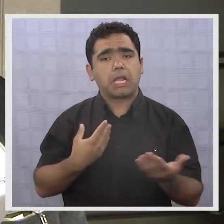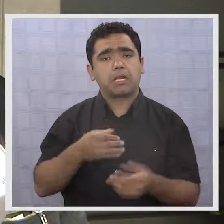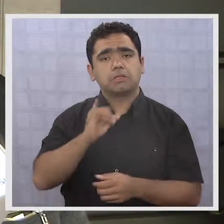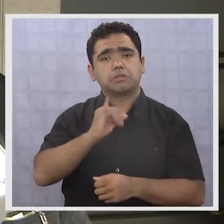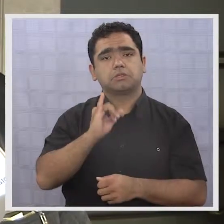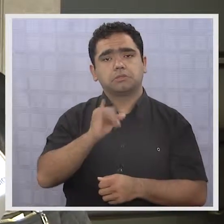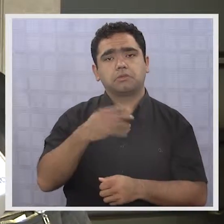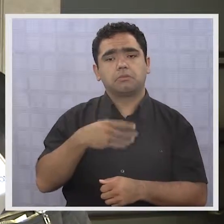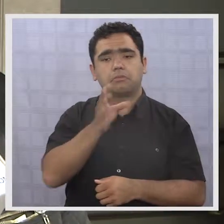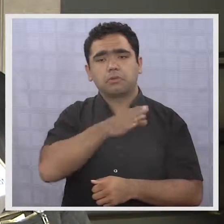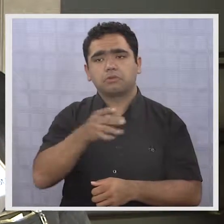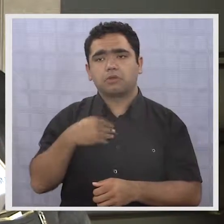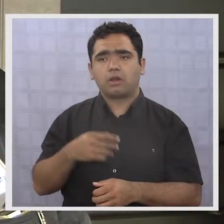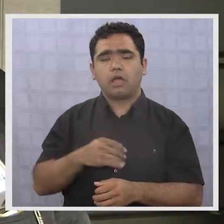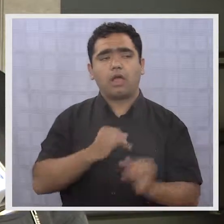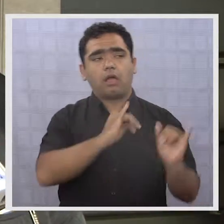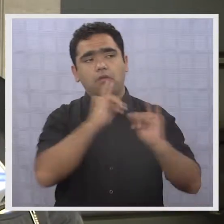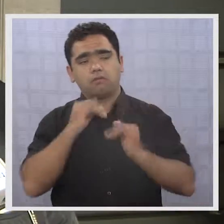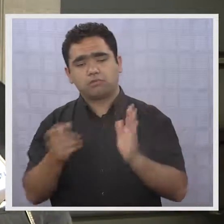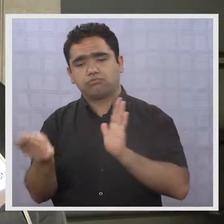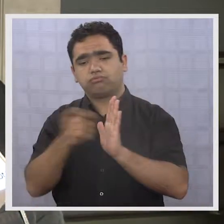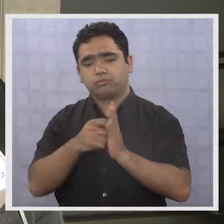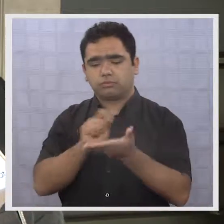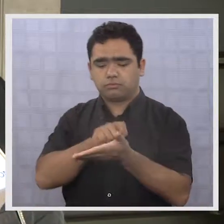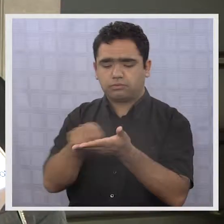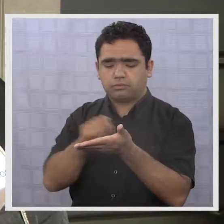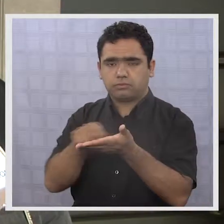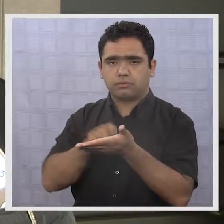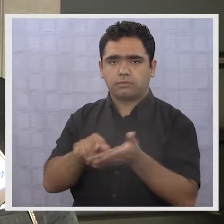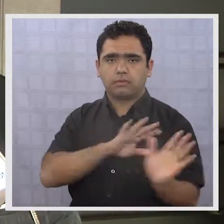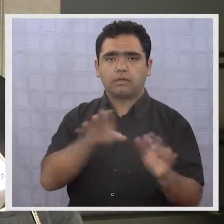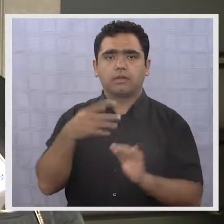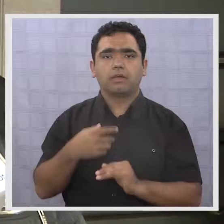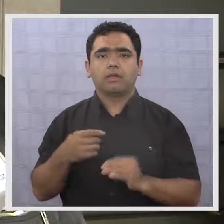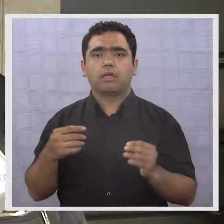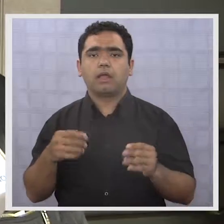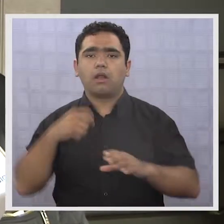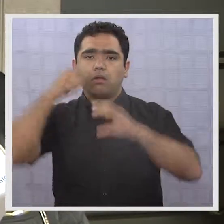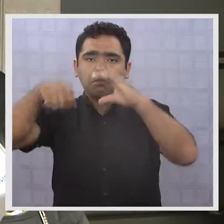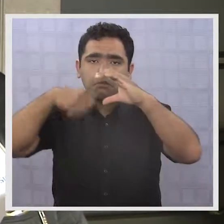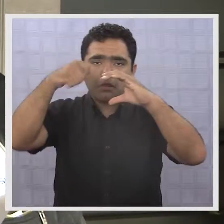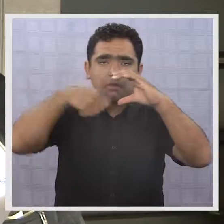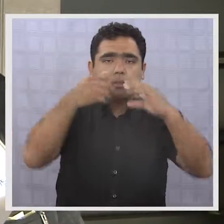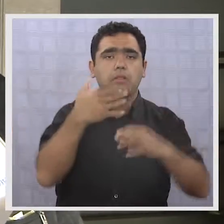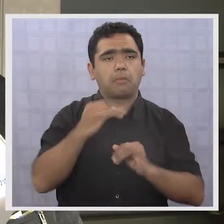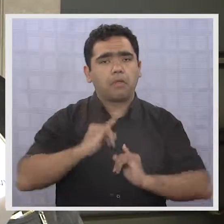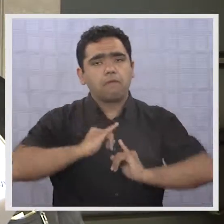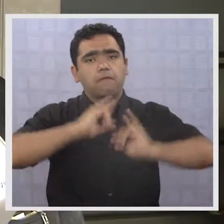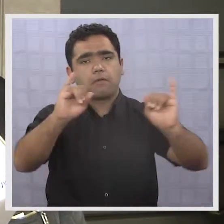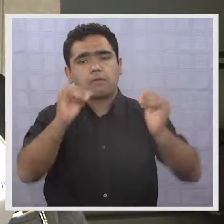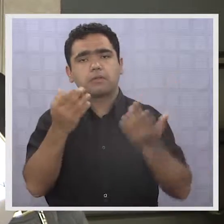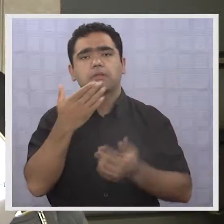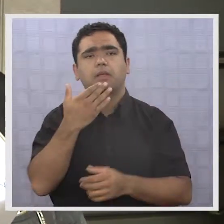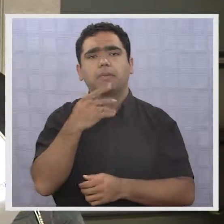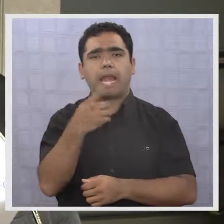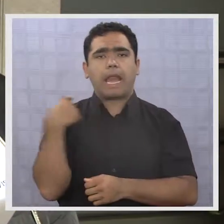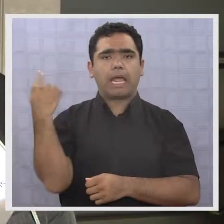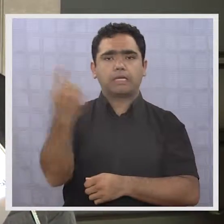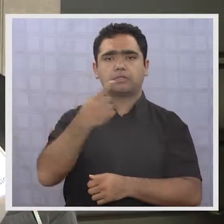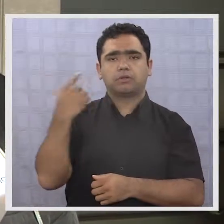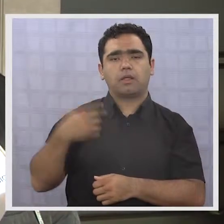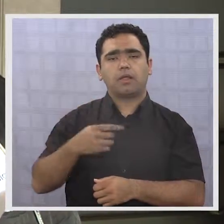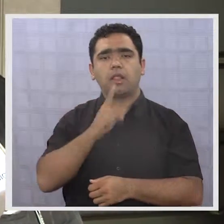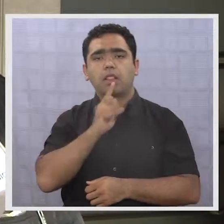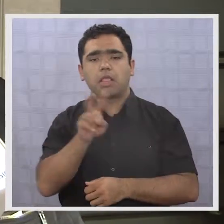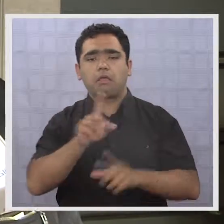hay una tranquilidad. Y creo que los medios de comunicación han estado informando y eso también llega a nivel nacional. Y es importante que la